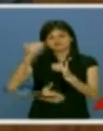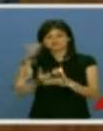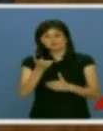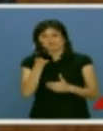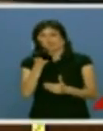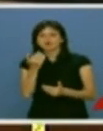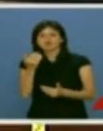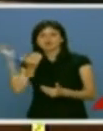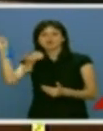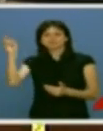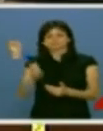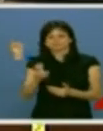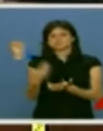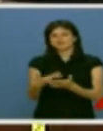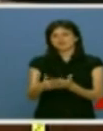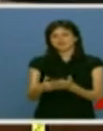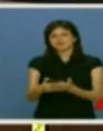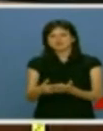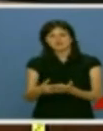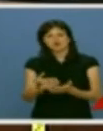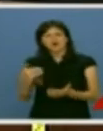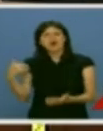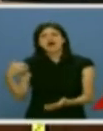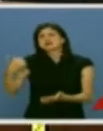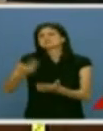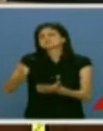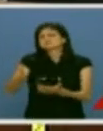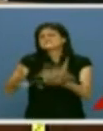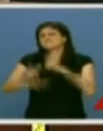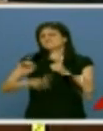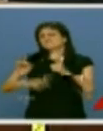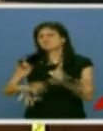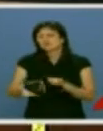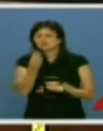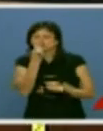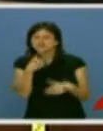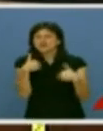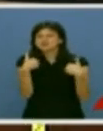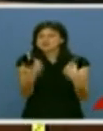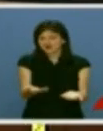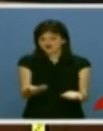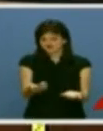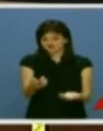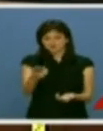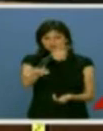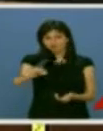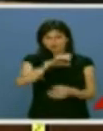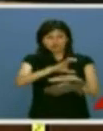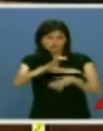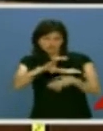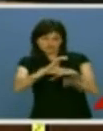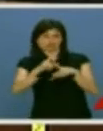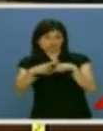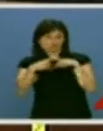presencia justificada, aunque me pregunto quién viajaba hasta ahora, y la reducción de comidas y regalos que espero compartan también todos sus consejeros